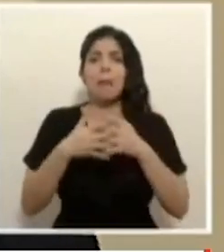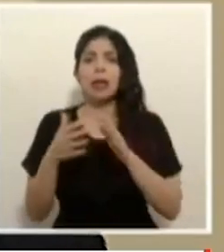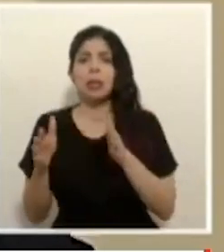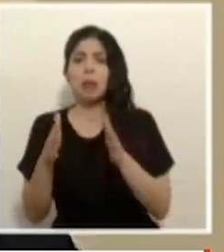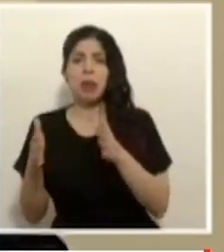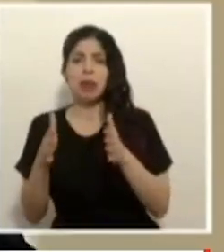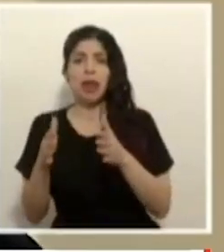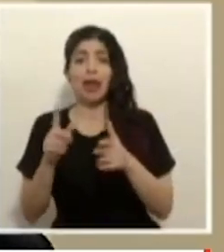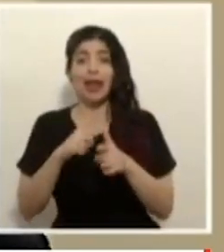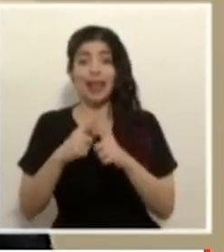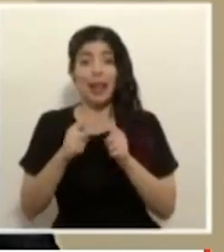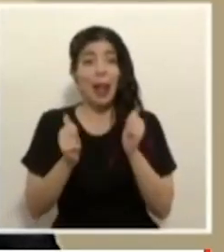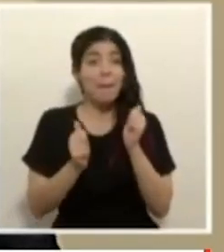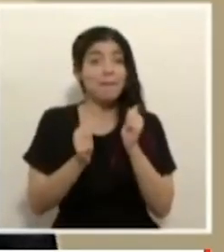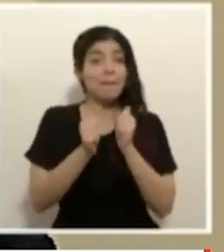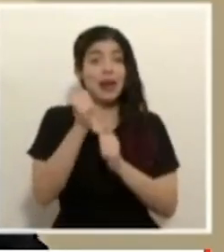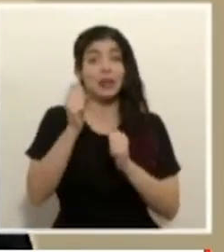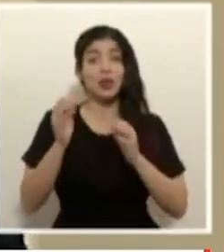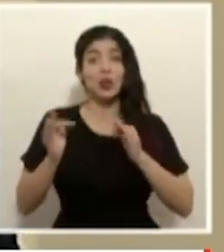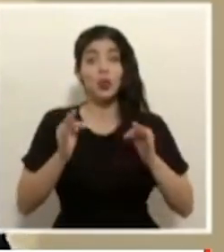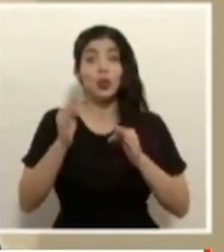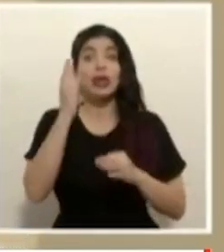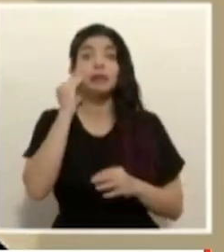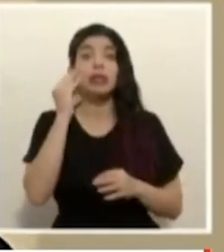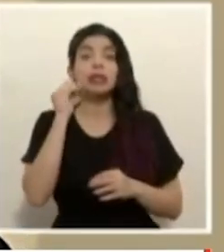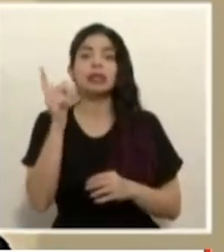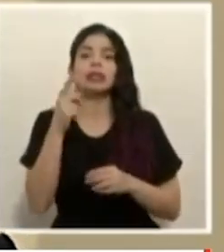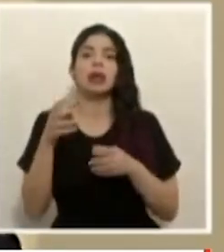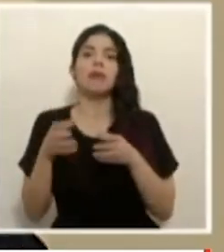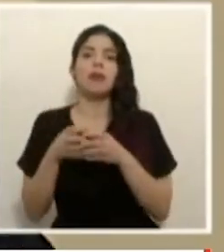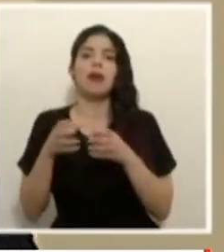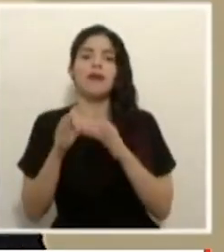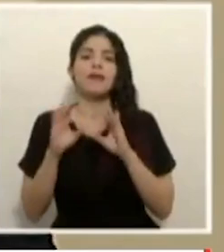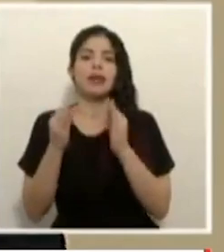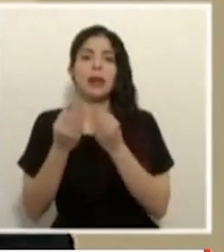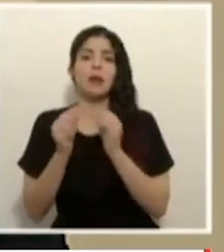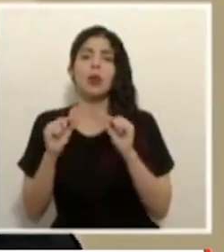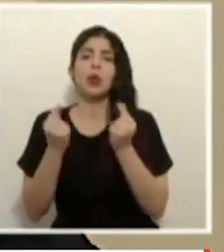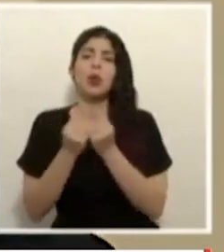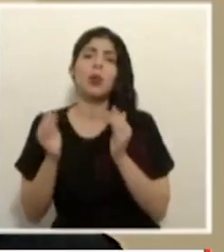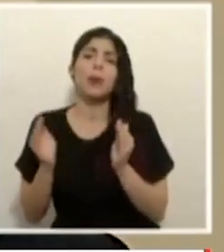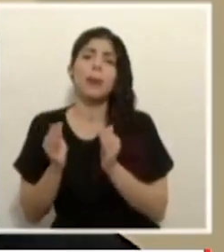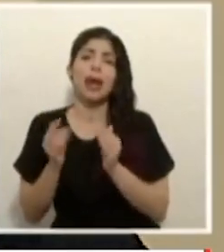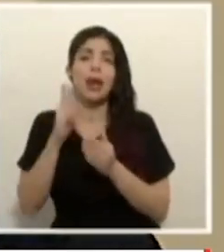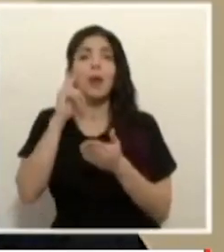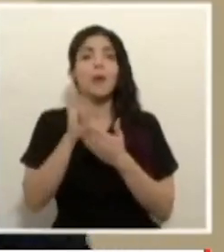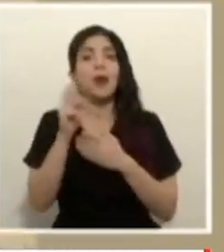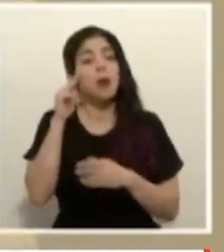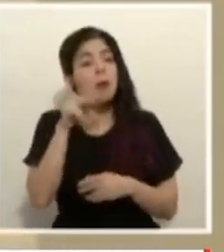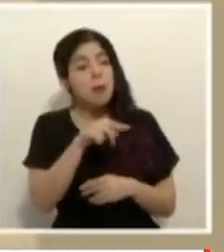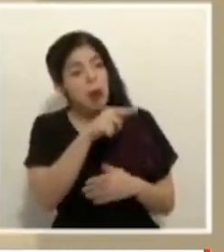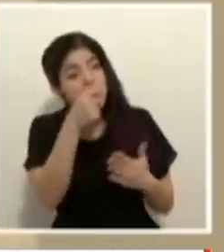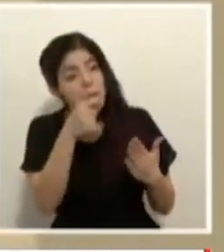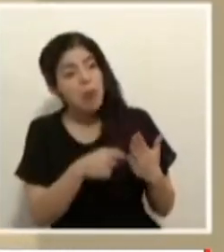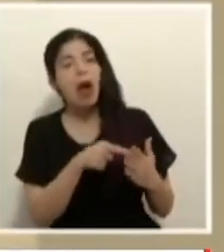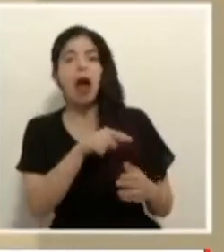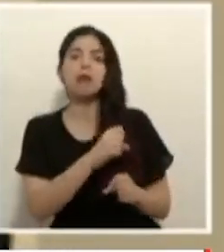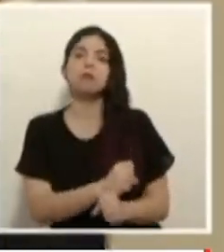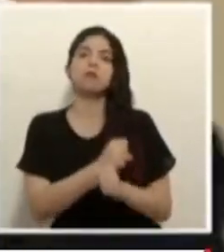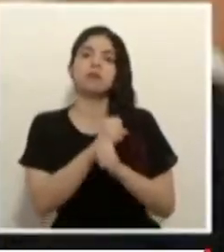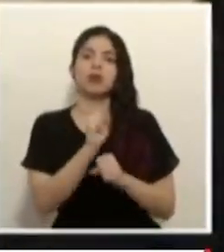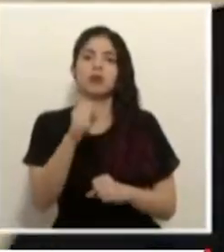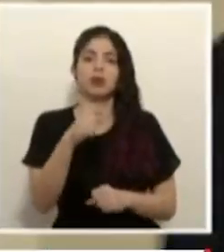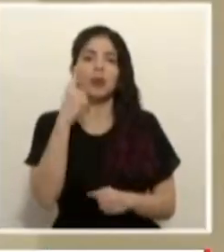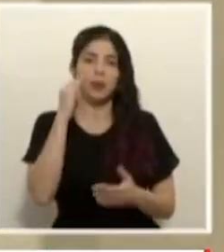turísticas en su vasta mayoría son en grupos familiares en grupos muy pequeños por eso es que somos un destino seguro gracias gracias don